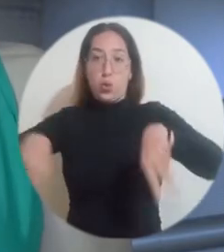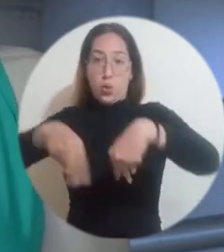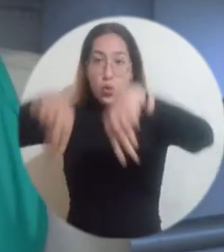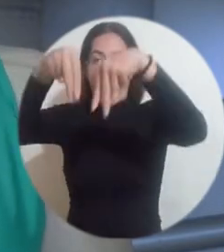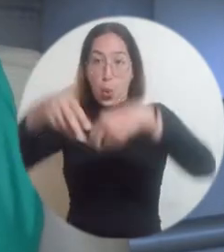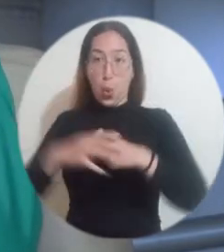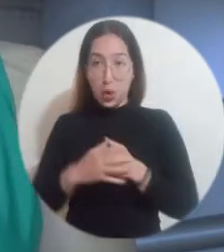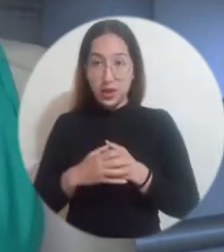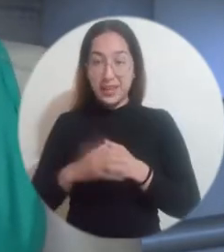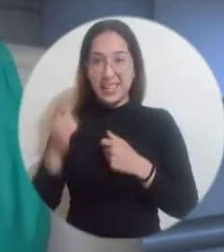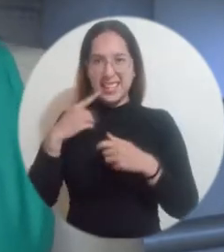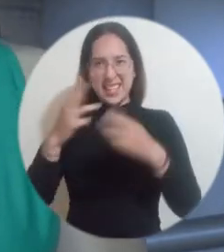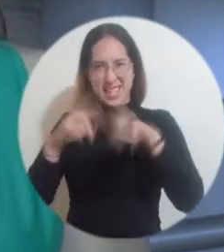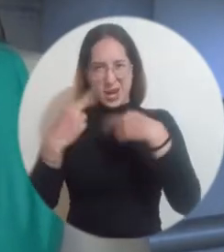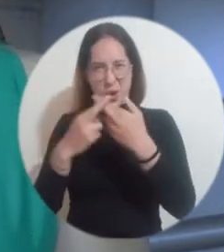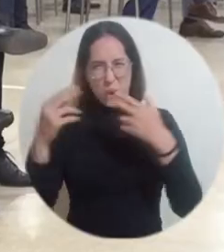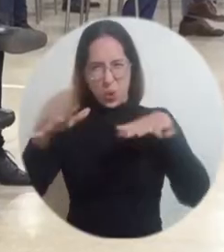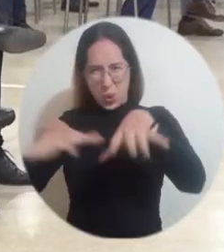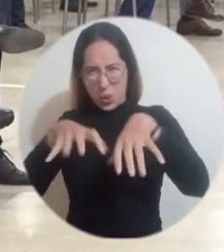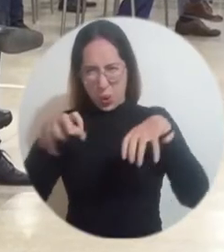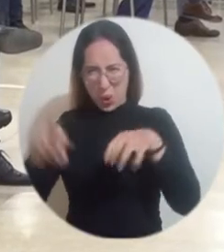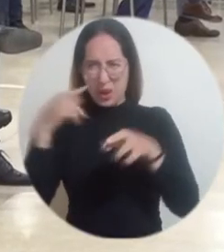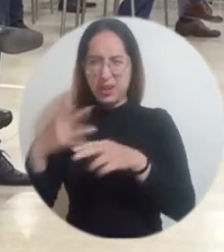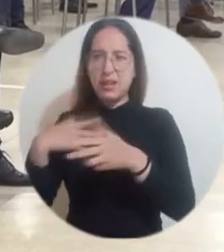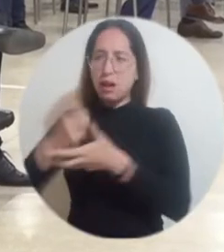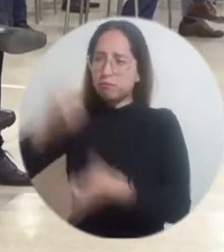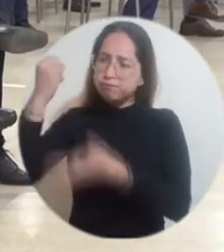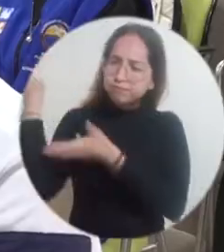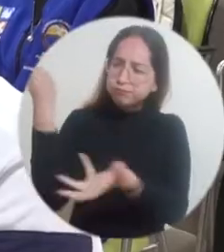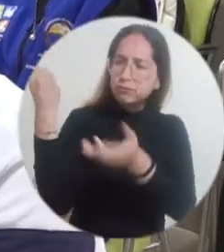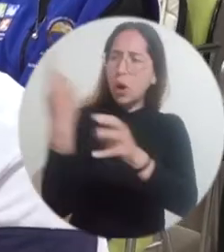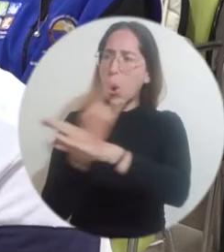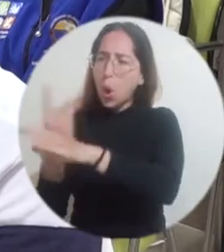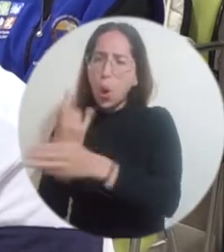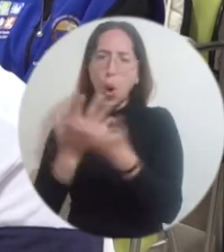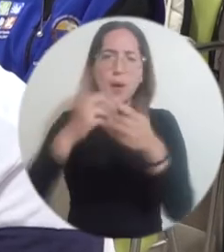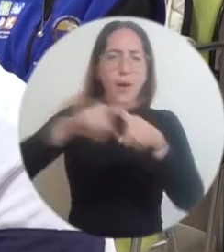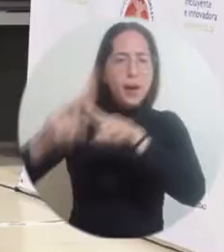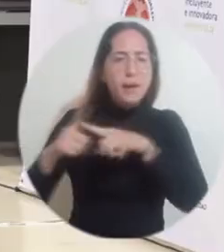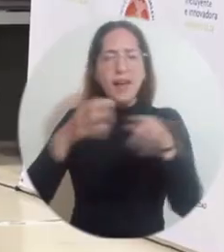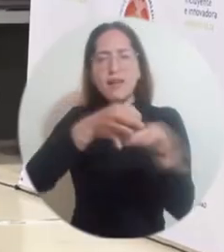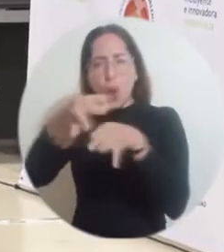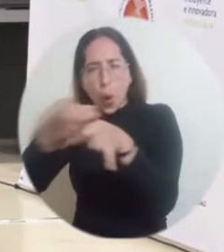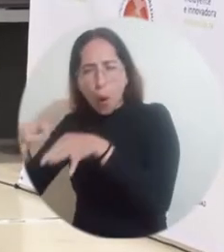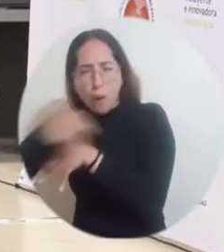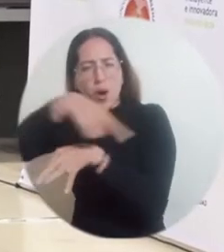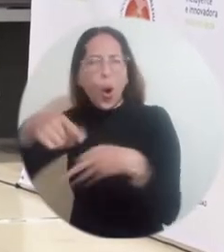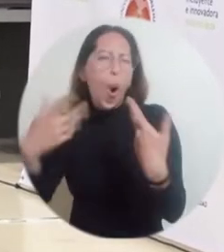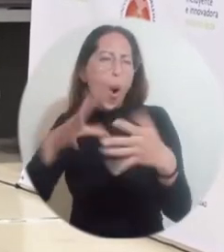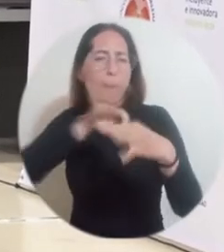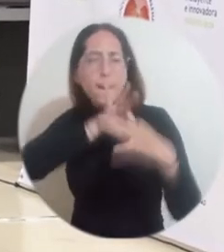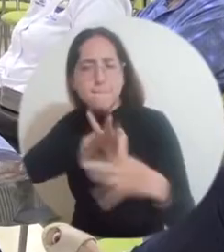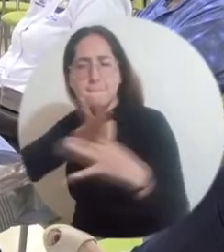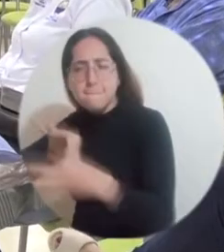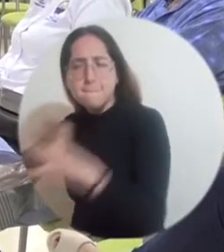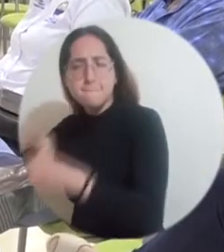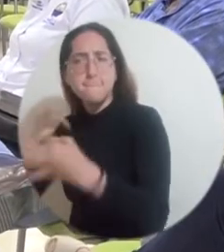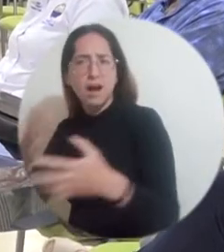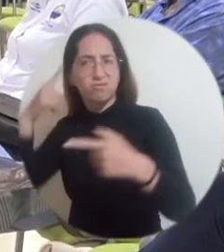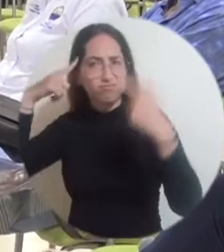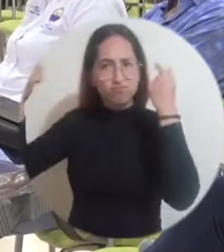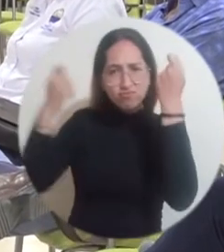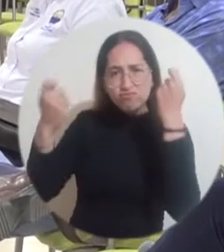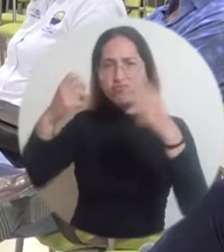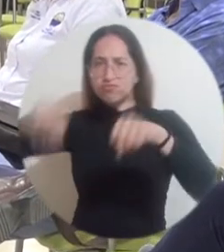territorio y con la transformación de la sociedad. La rendición de cuentas abordó los 28 convenios marcos suscritos con municipios del Magdalena, las